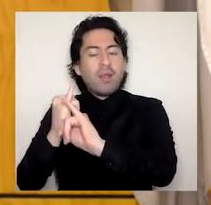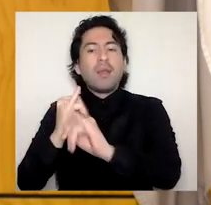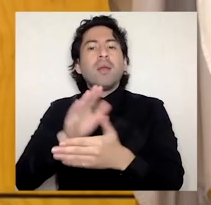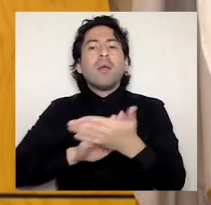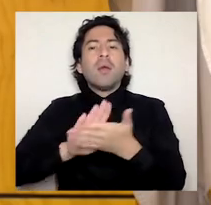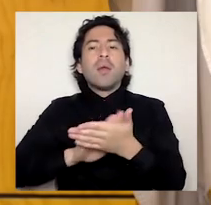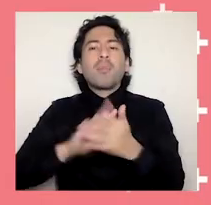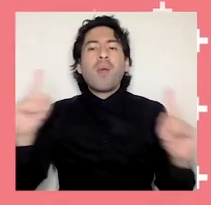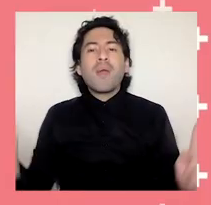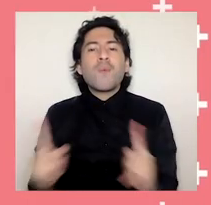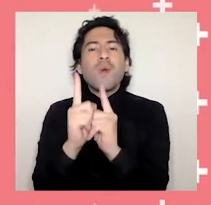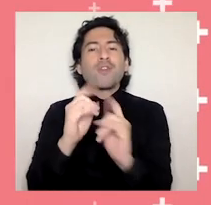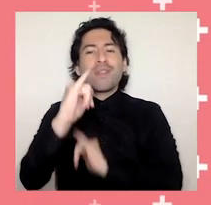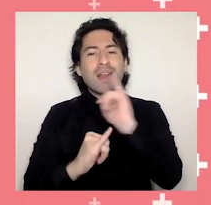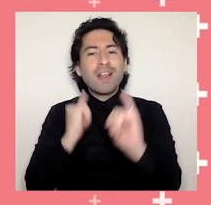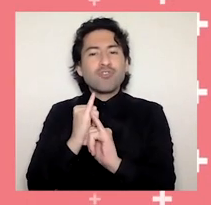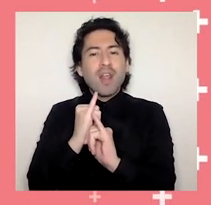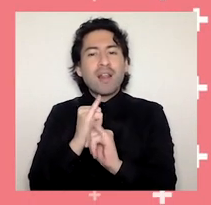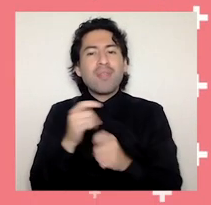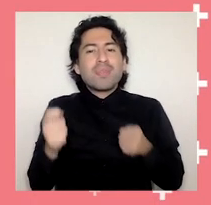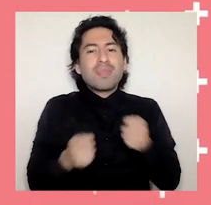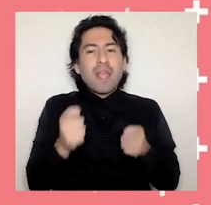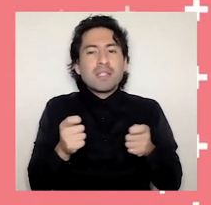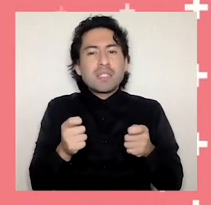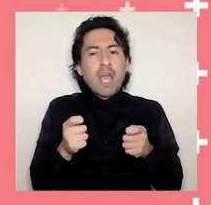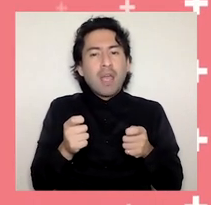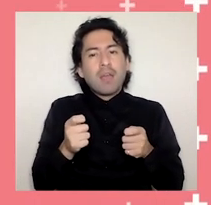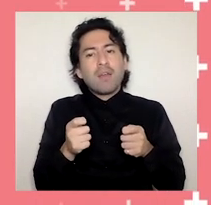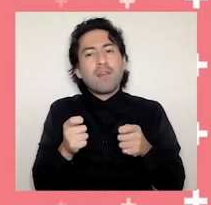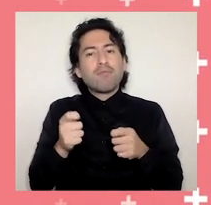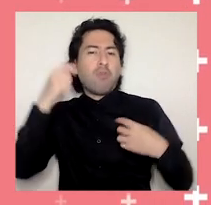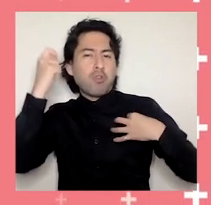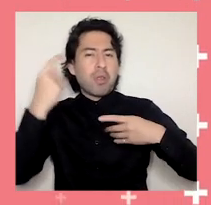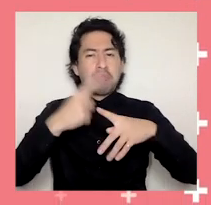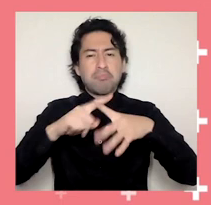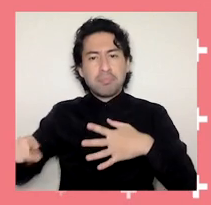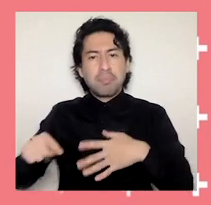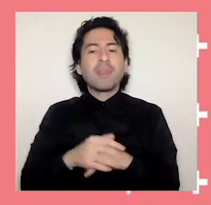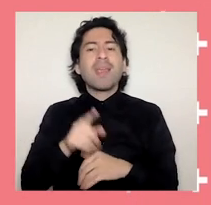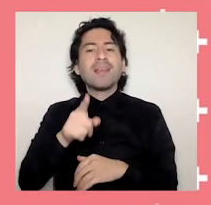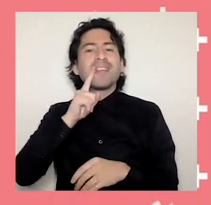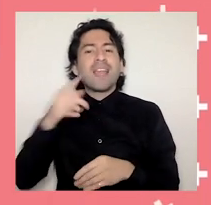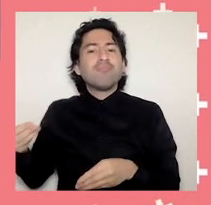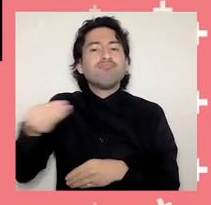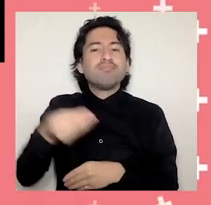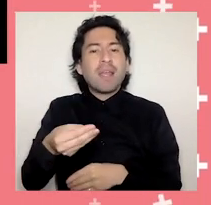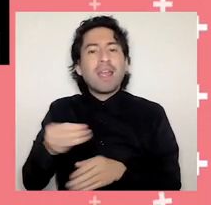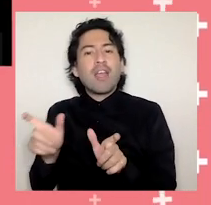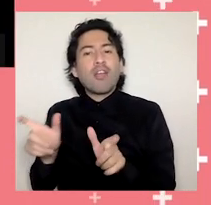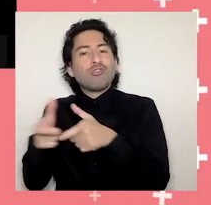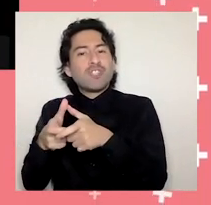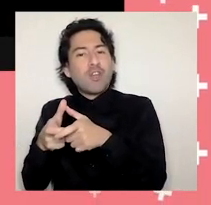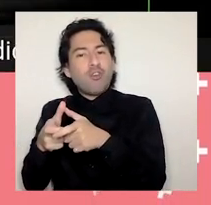Puedo mencionar el Encuentro Internacional de Danzas Folclóricas Tradicionales, que contó con el auspicio del